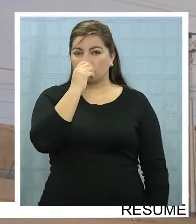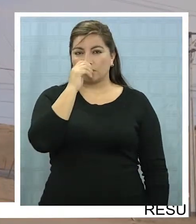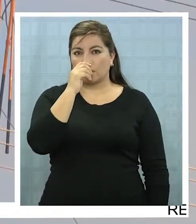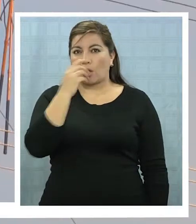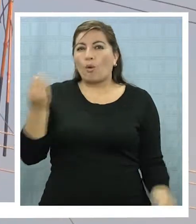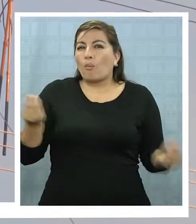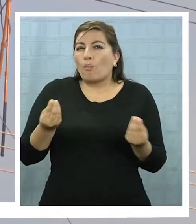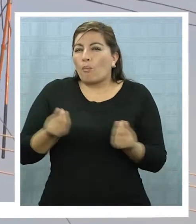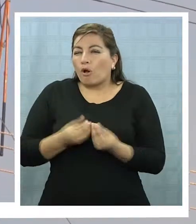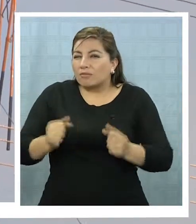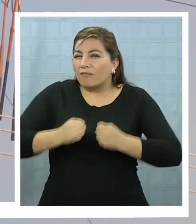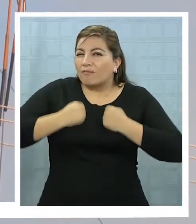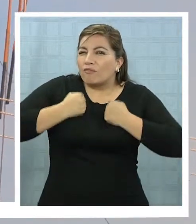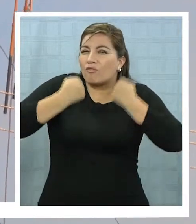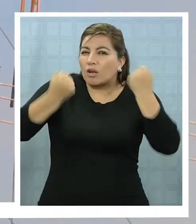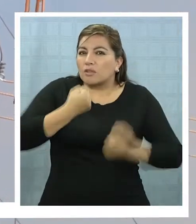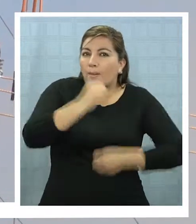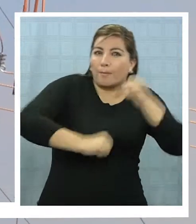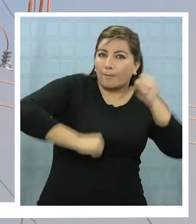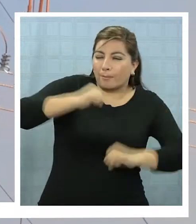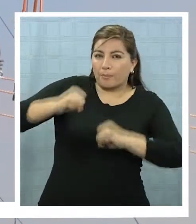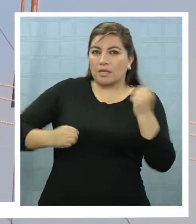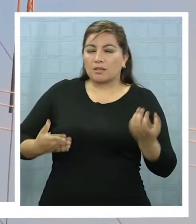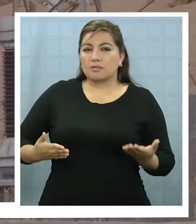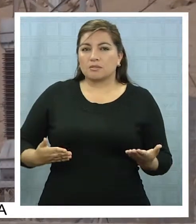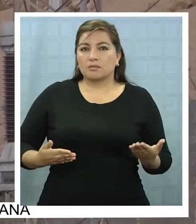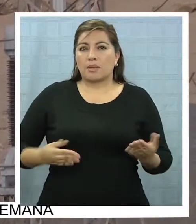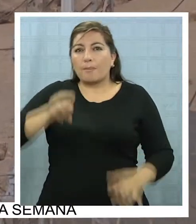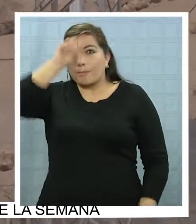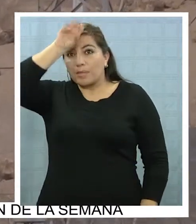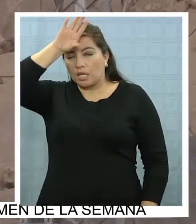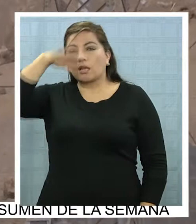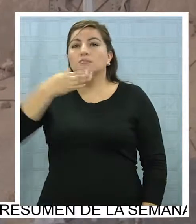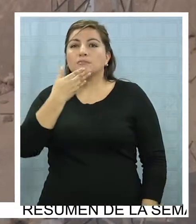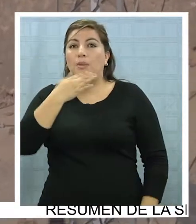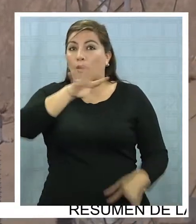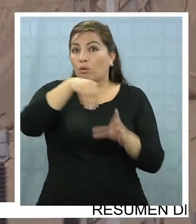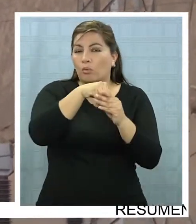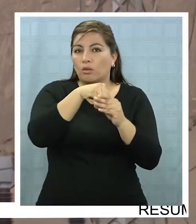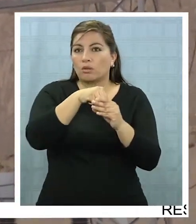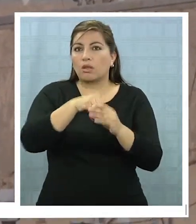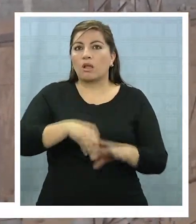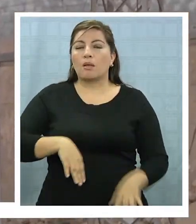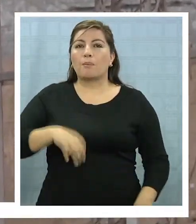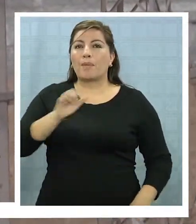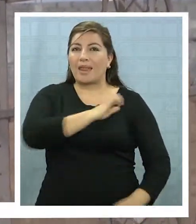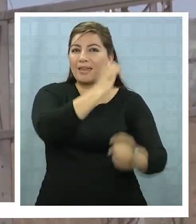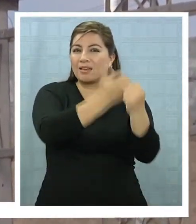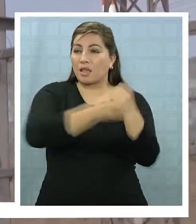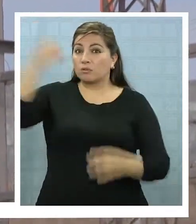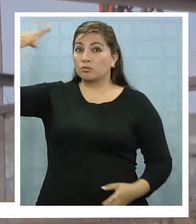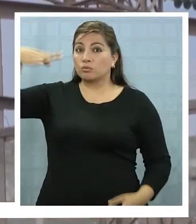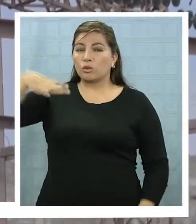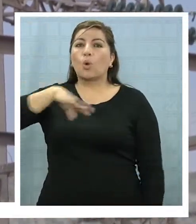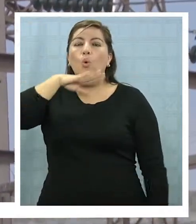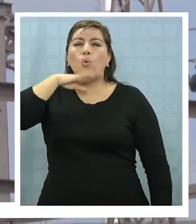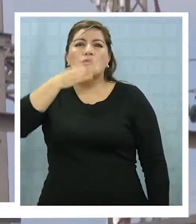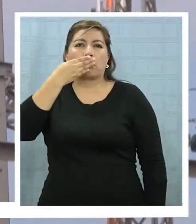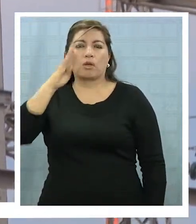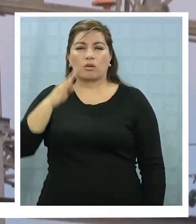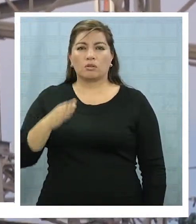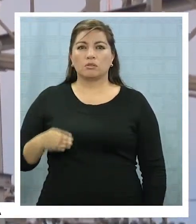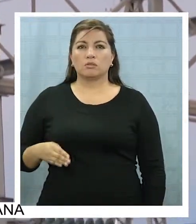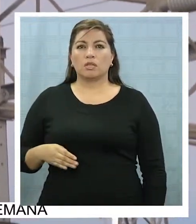mucho esfuerzo de las empresas, las mineras incluidas, para usar mejor la energía. Y eso va a requerir